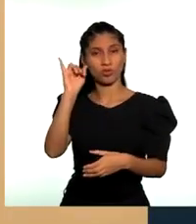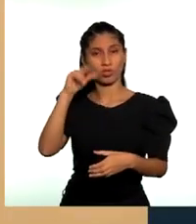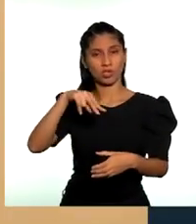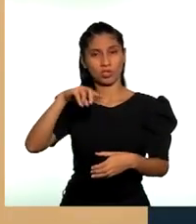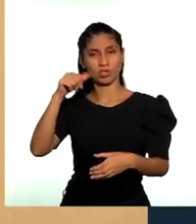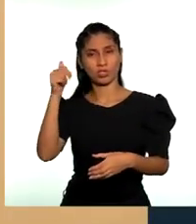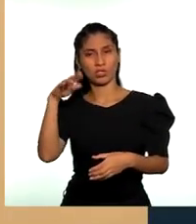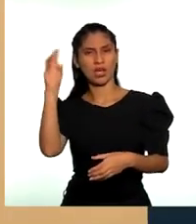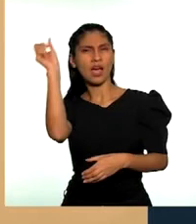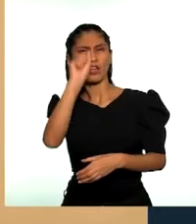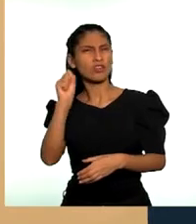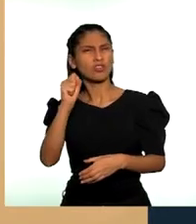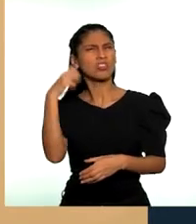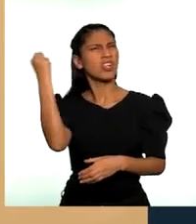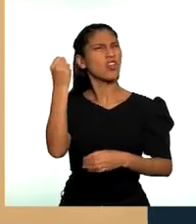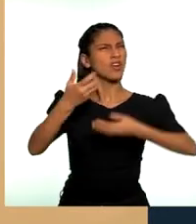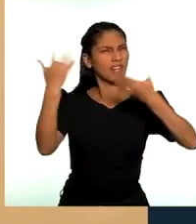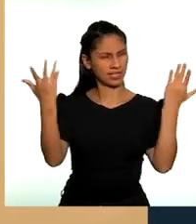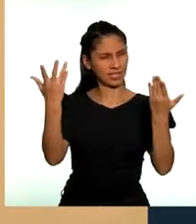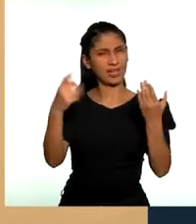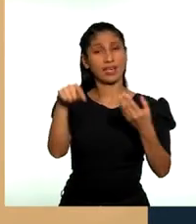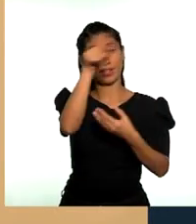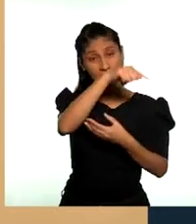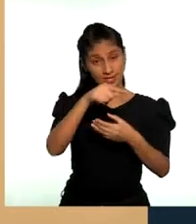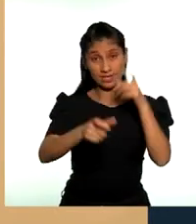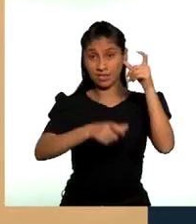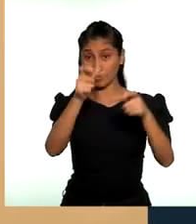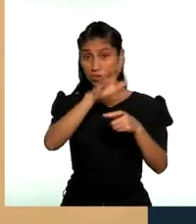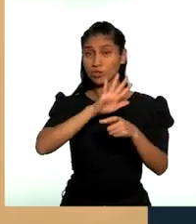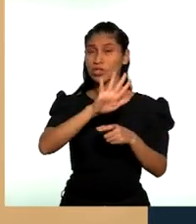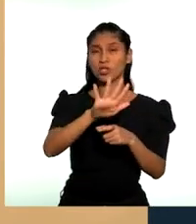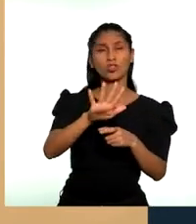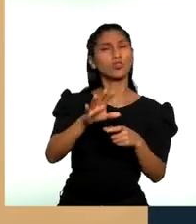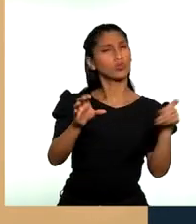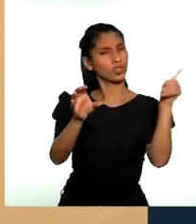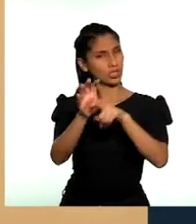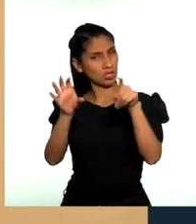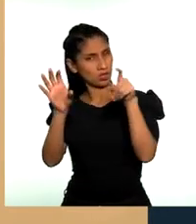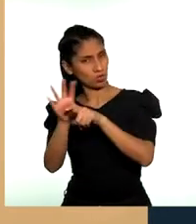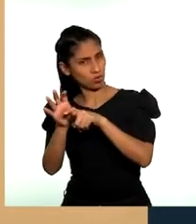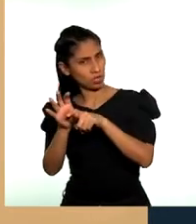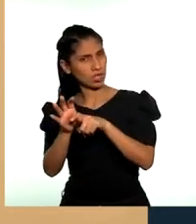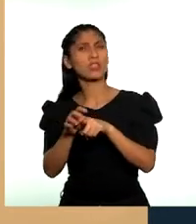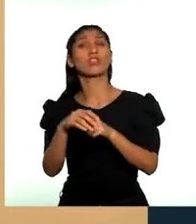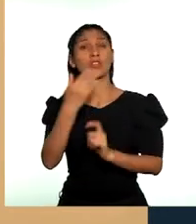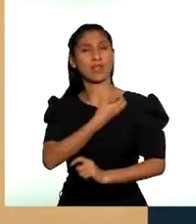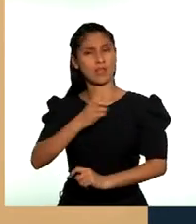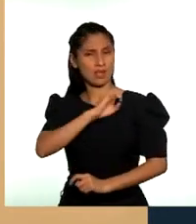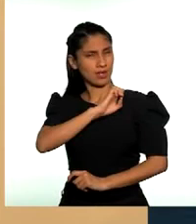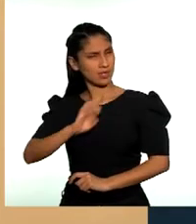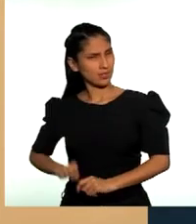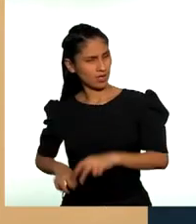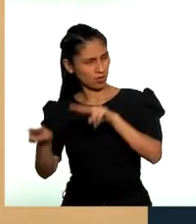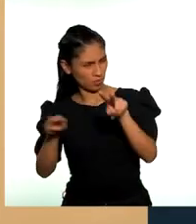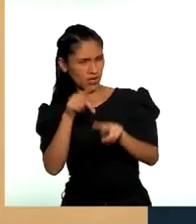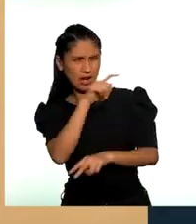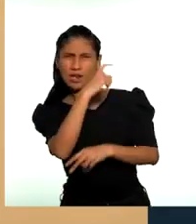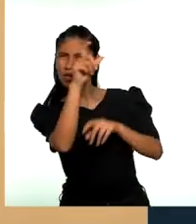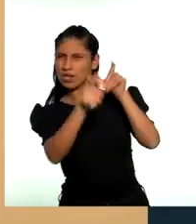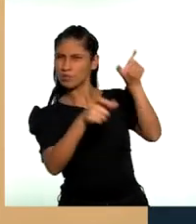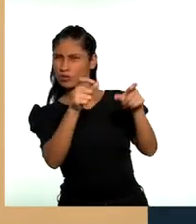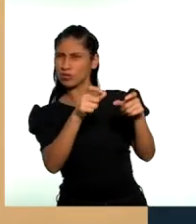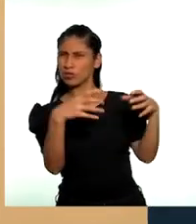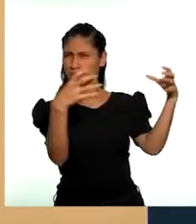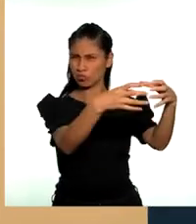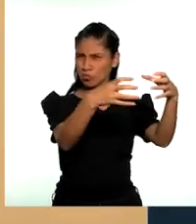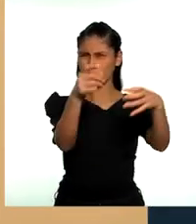planes del Estado las prioridades de aquellas poblaciones. Además, se